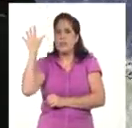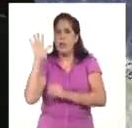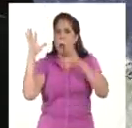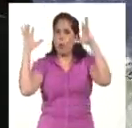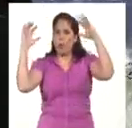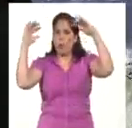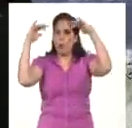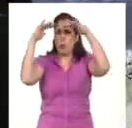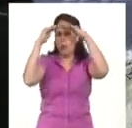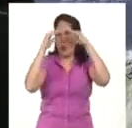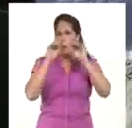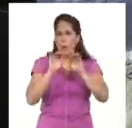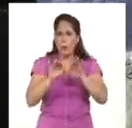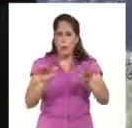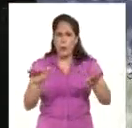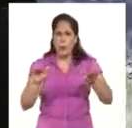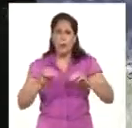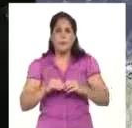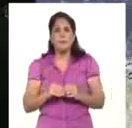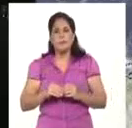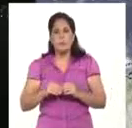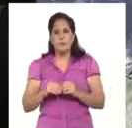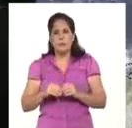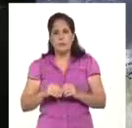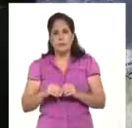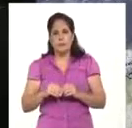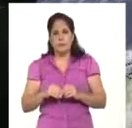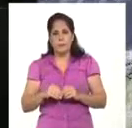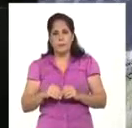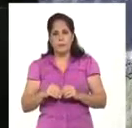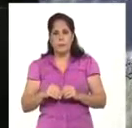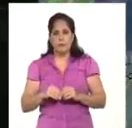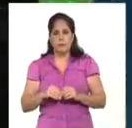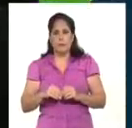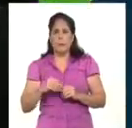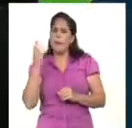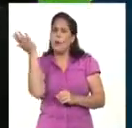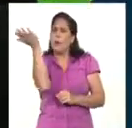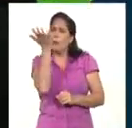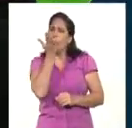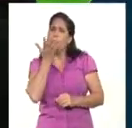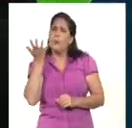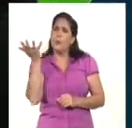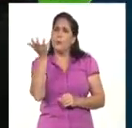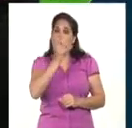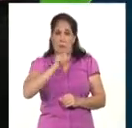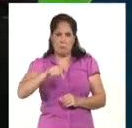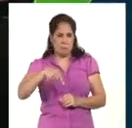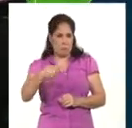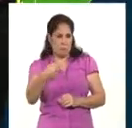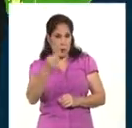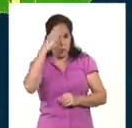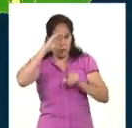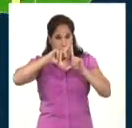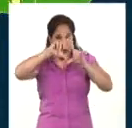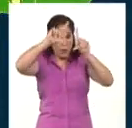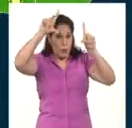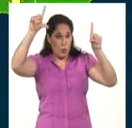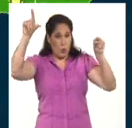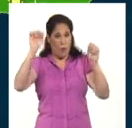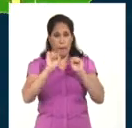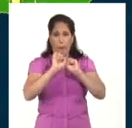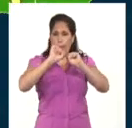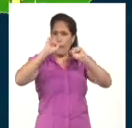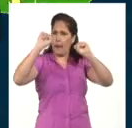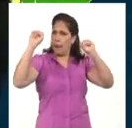se incrementan hacia zonas del interior en la zona de confluencia de las brisas. Por eso se pronostica para mañana un amanecer con